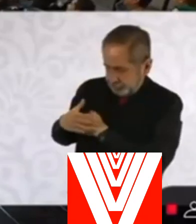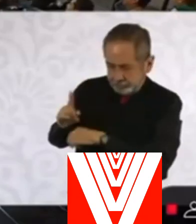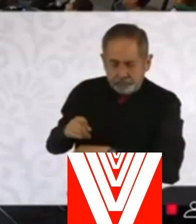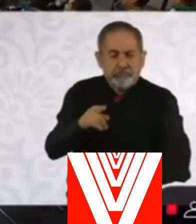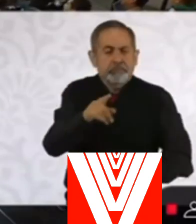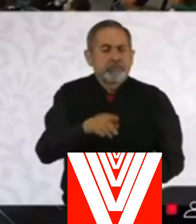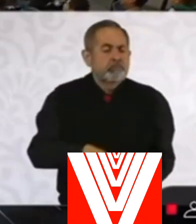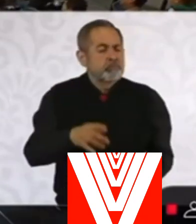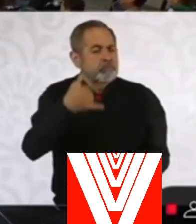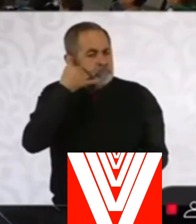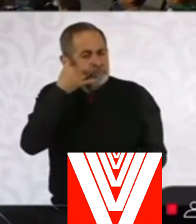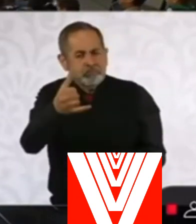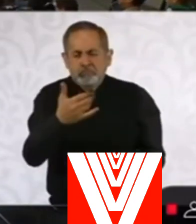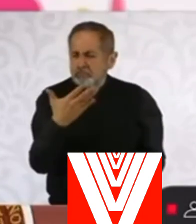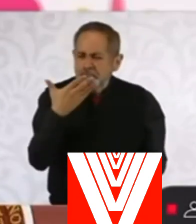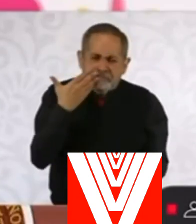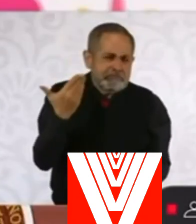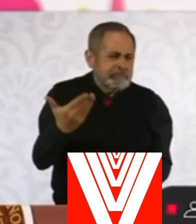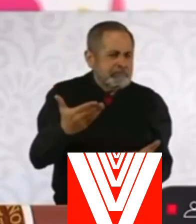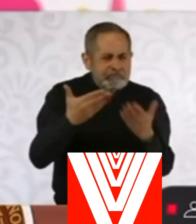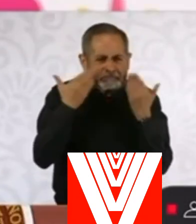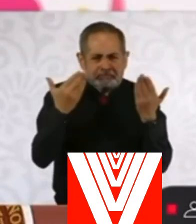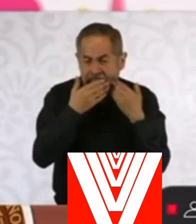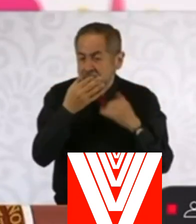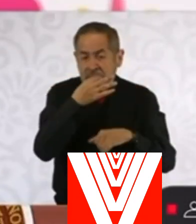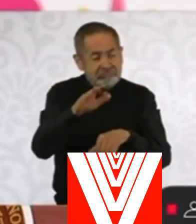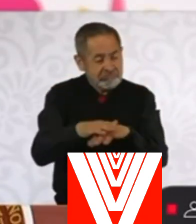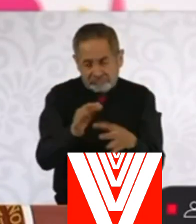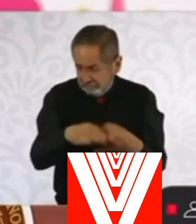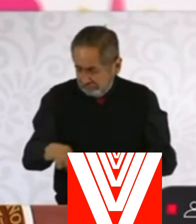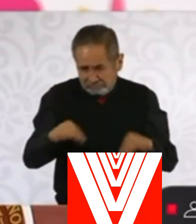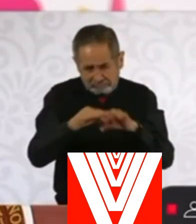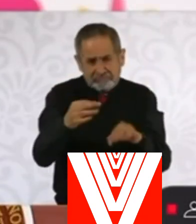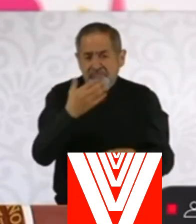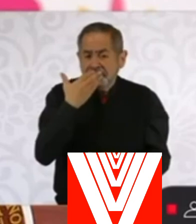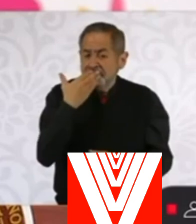Fue una llamada muy cordial, quiero destacar esto.